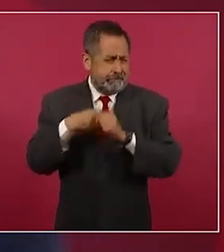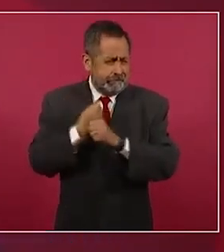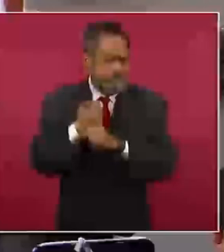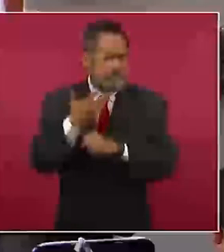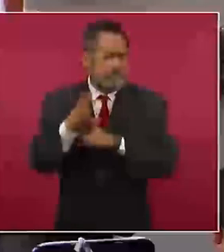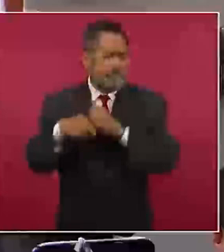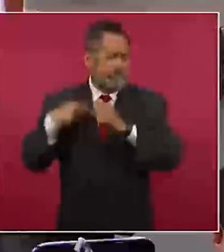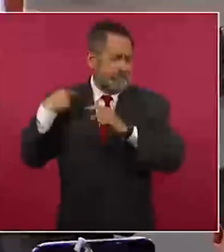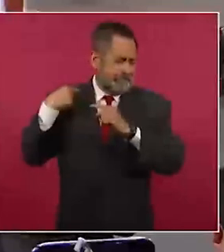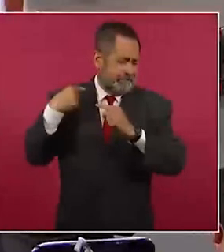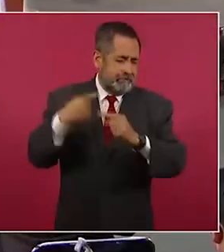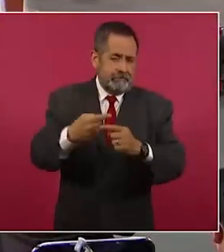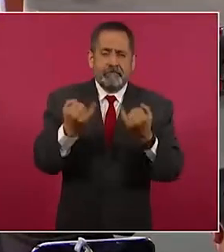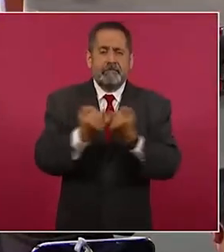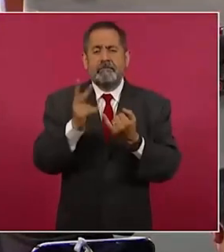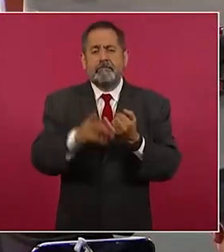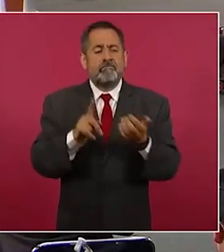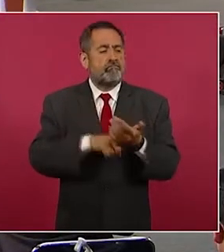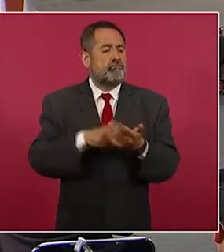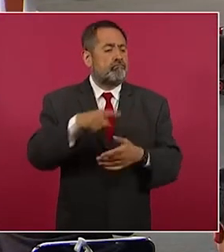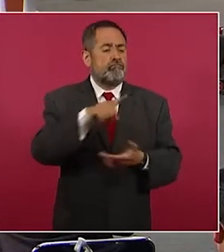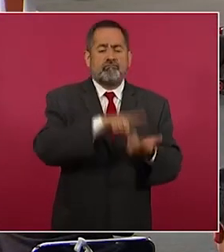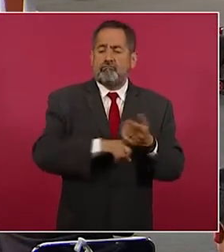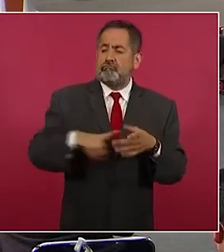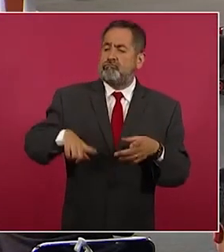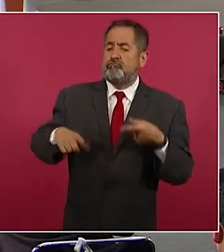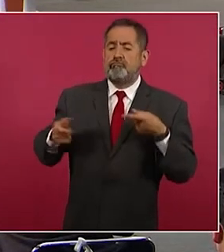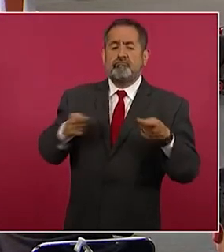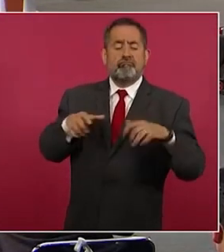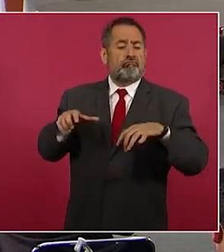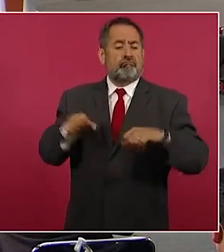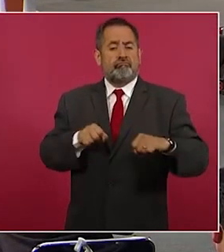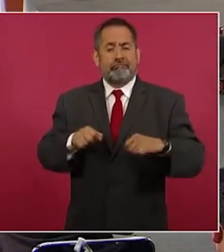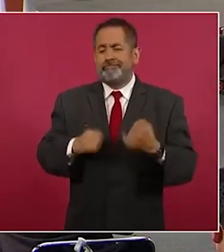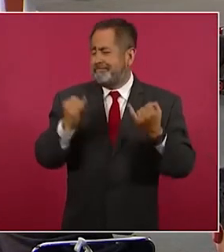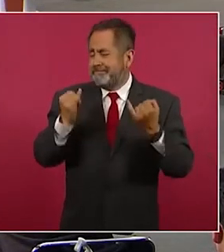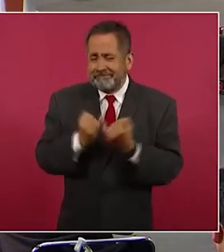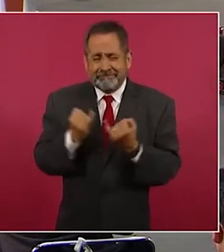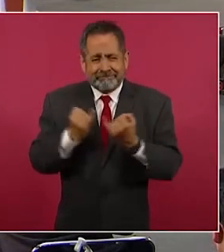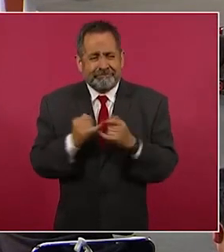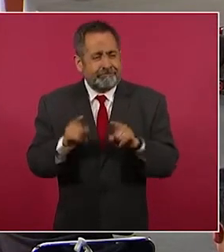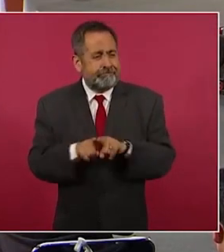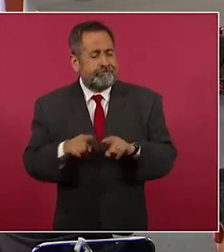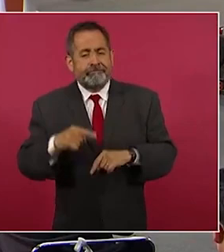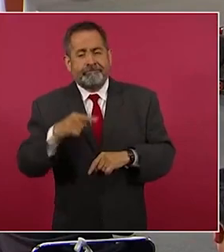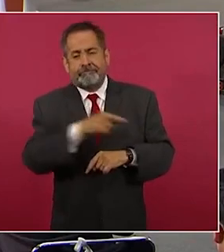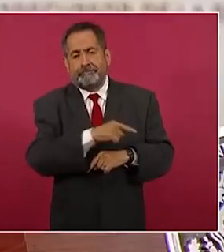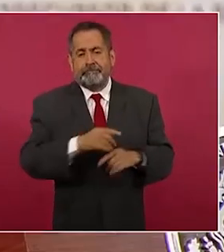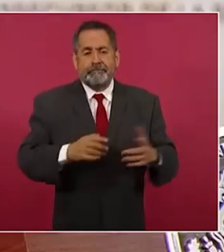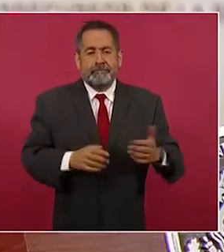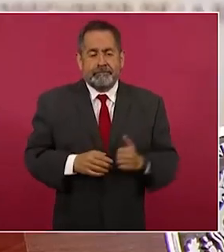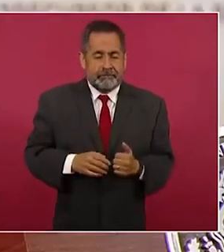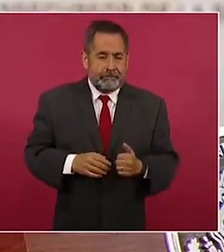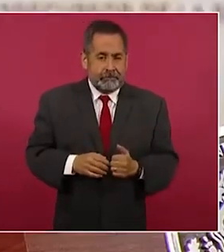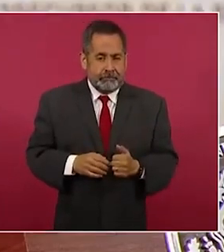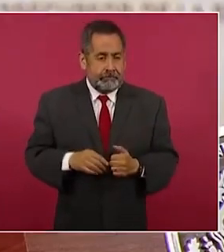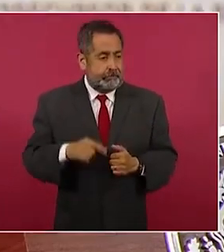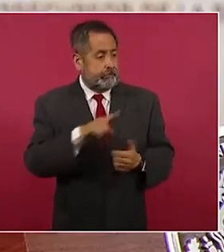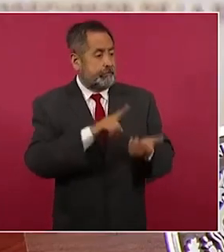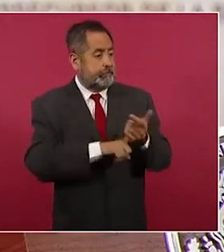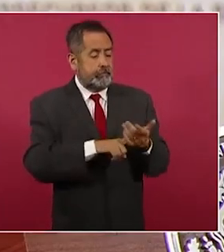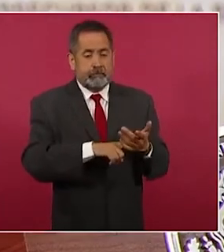Así como los tecnócratas se apoderaron del gobierno y se elevó la